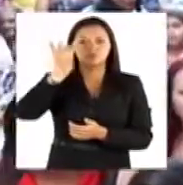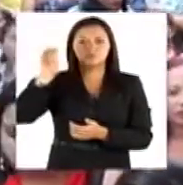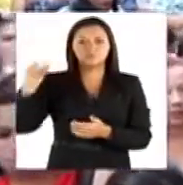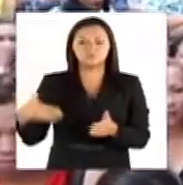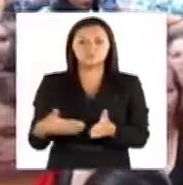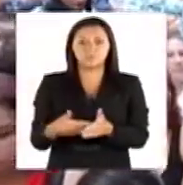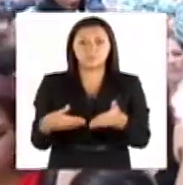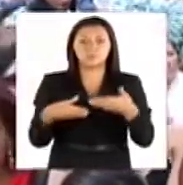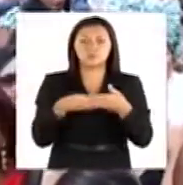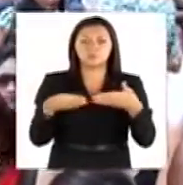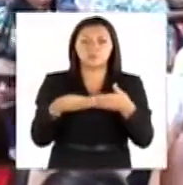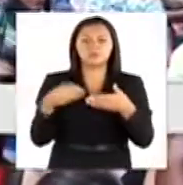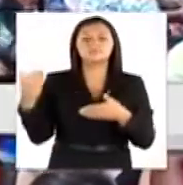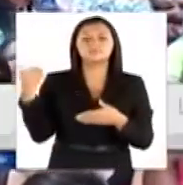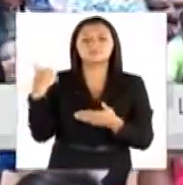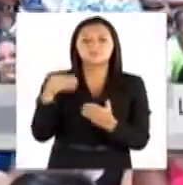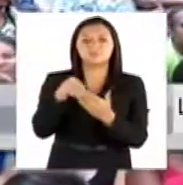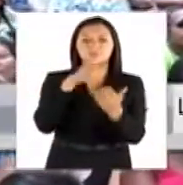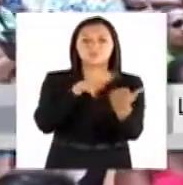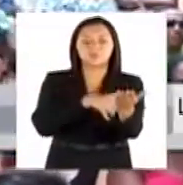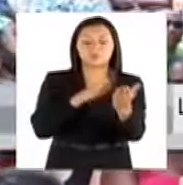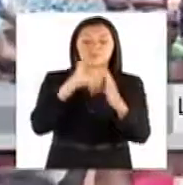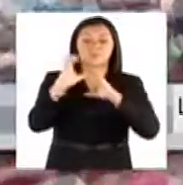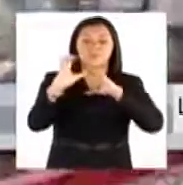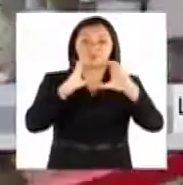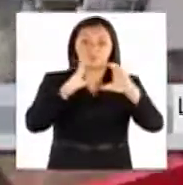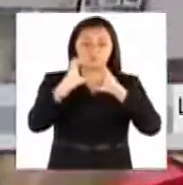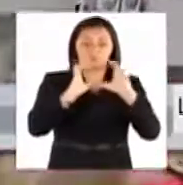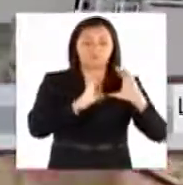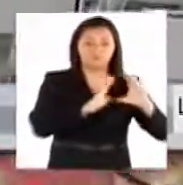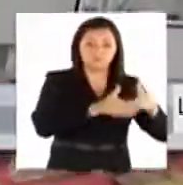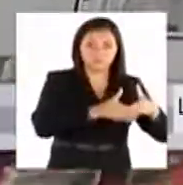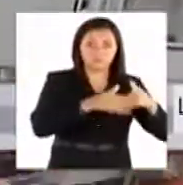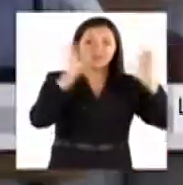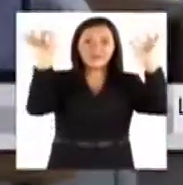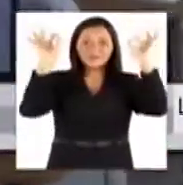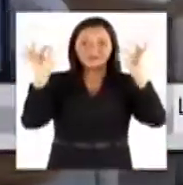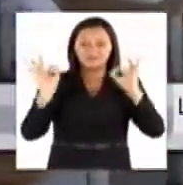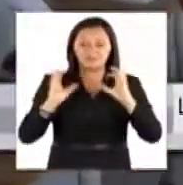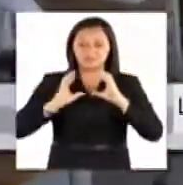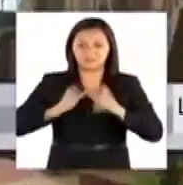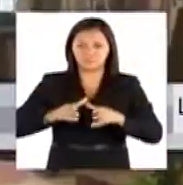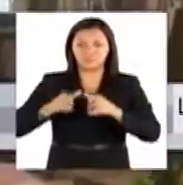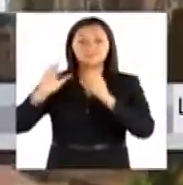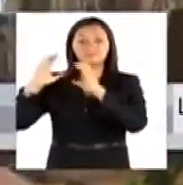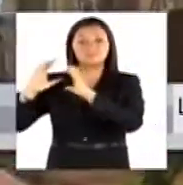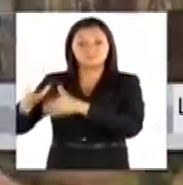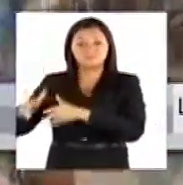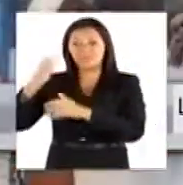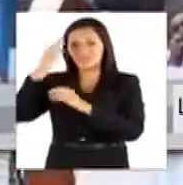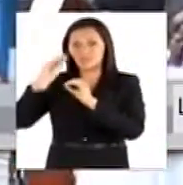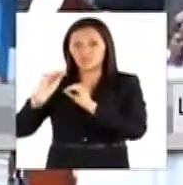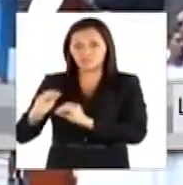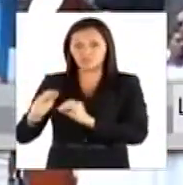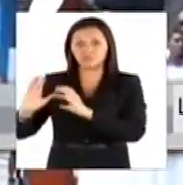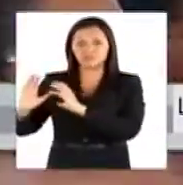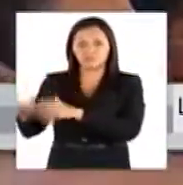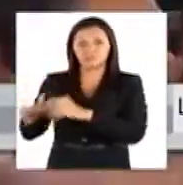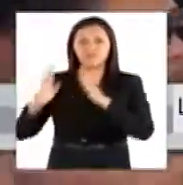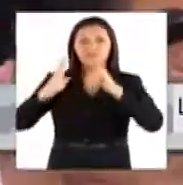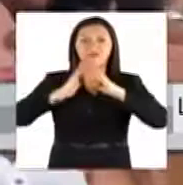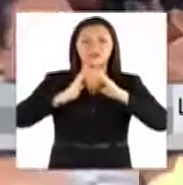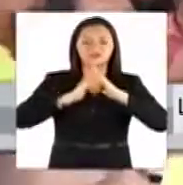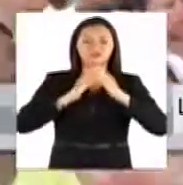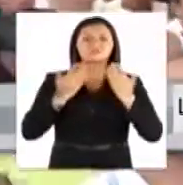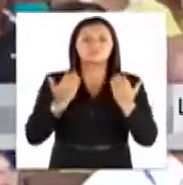dólares, forma parte de los proyectos en telecomunicaciones, electrificación, educación y vivienda que se llevan a cabo